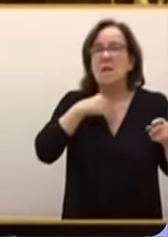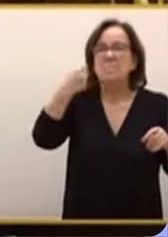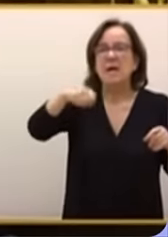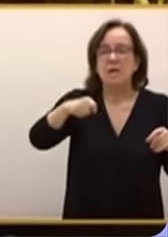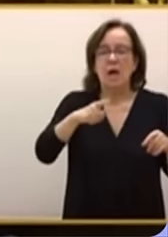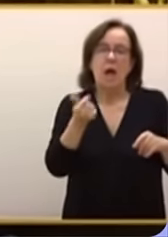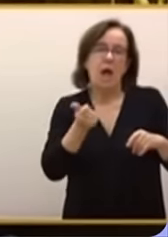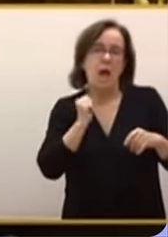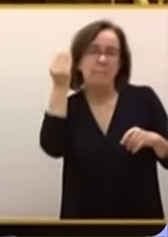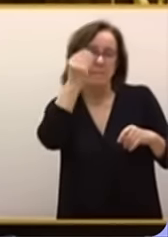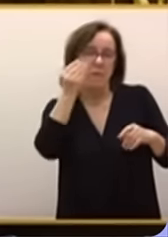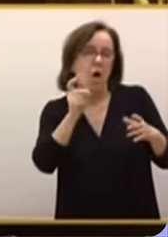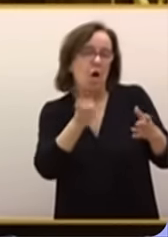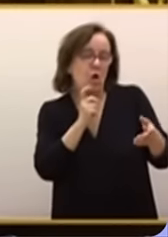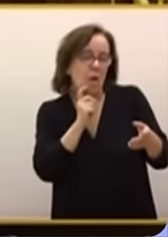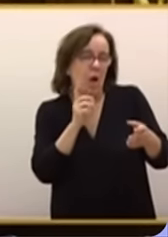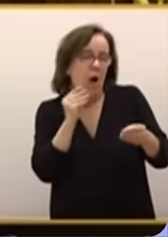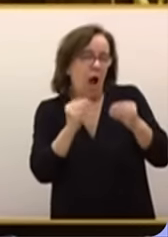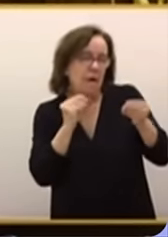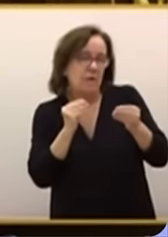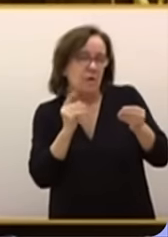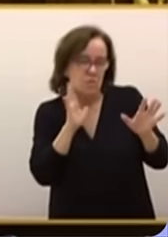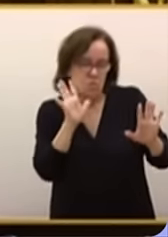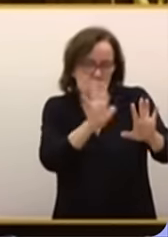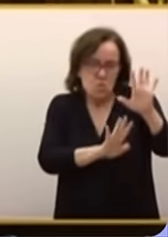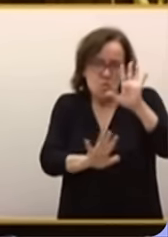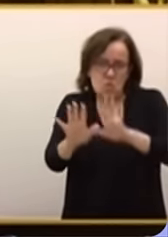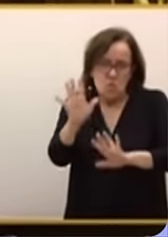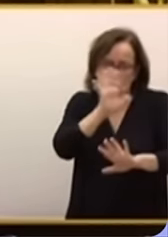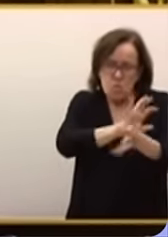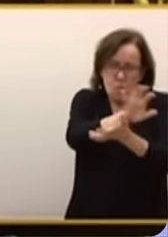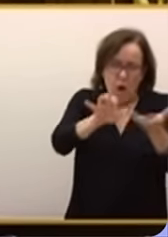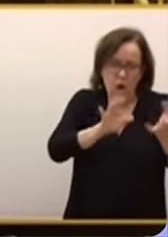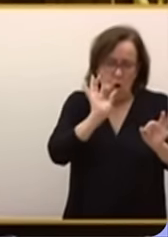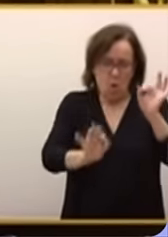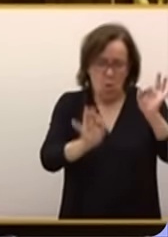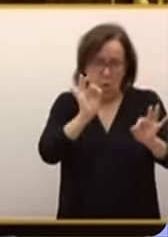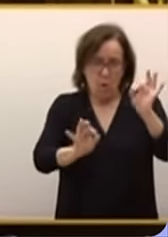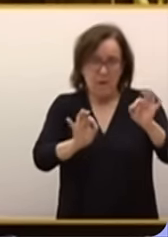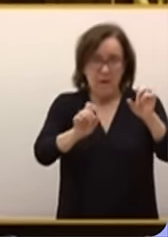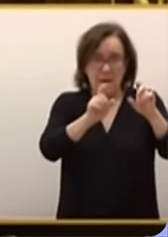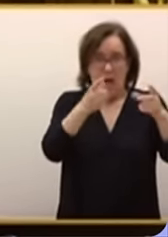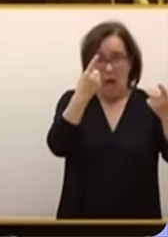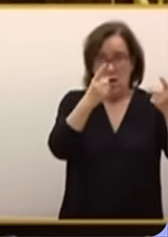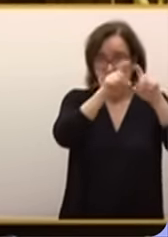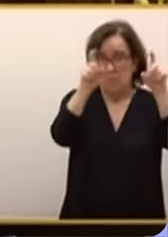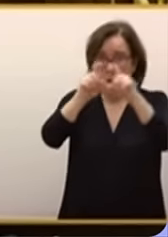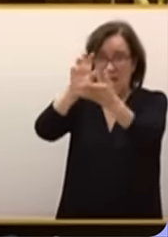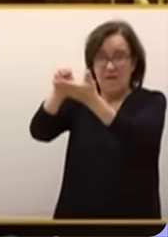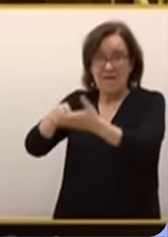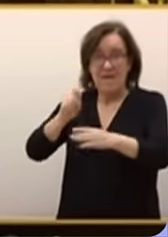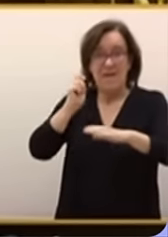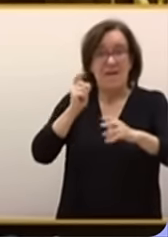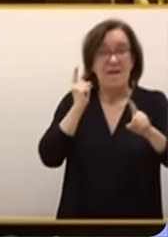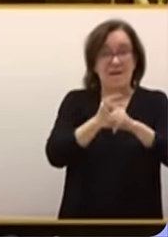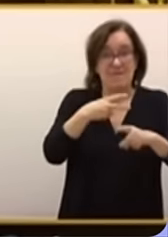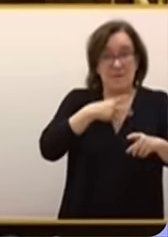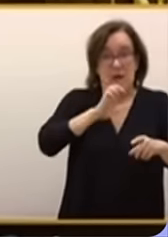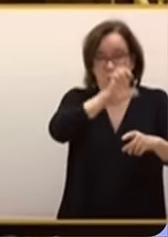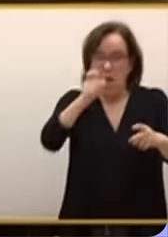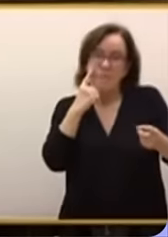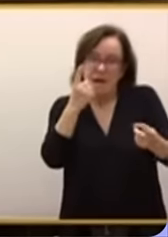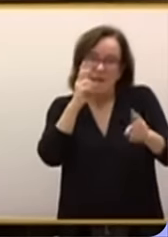Se fue a pensar cómo afrontar el lío judicial que varias instancias de España y de la Fiscalía Europea están